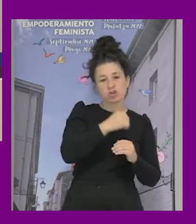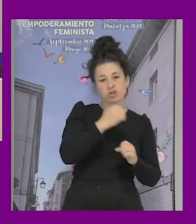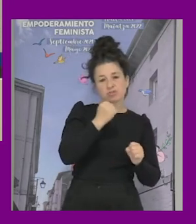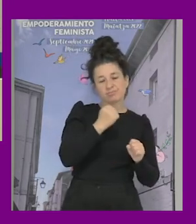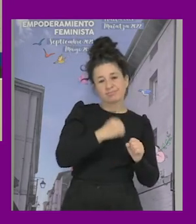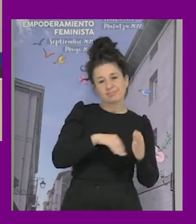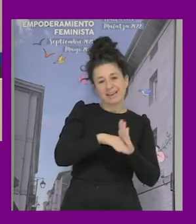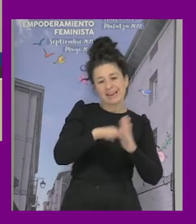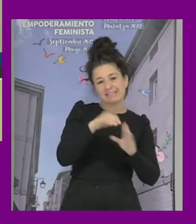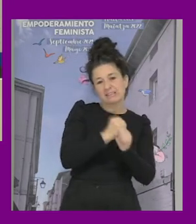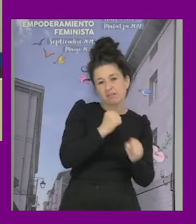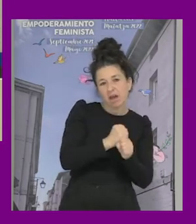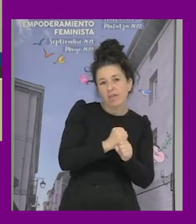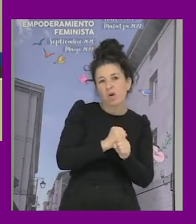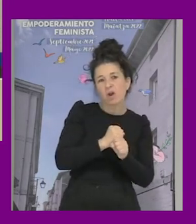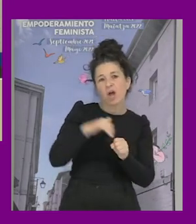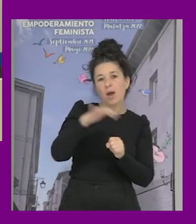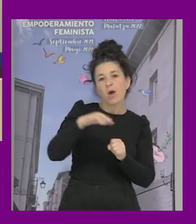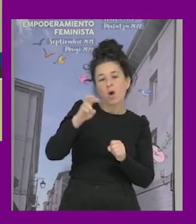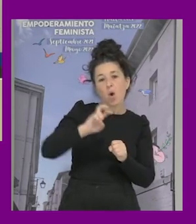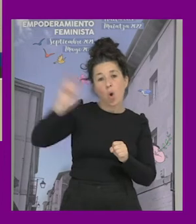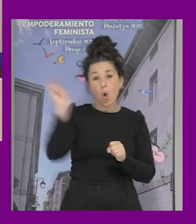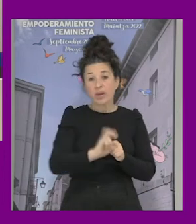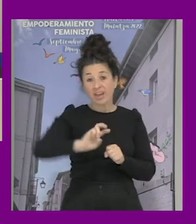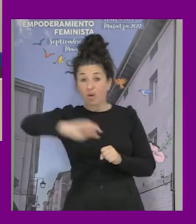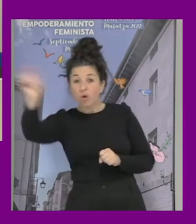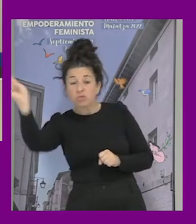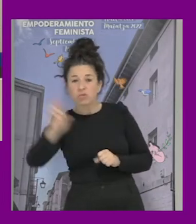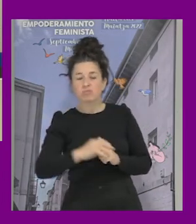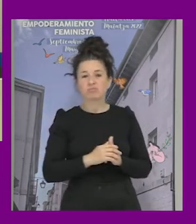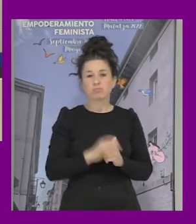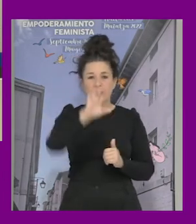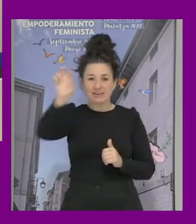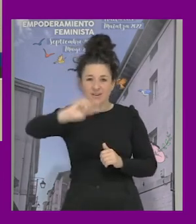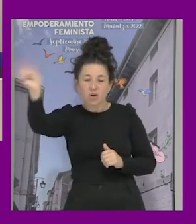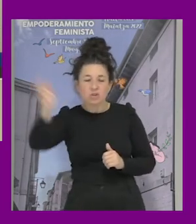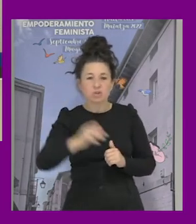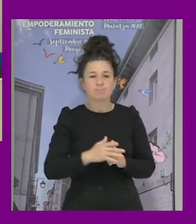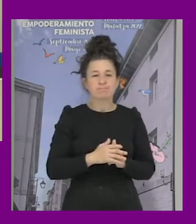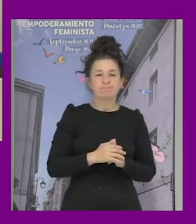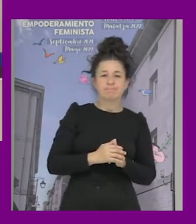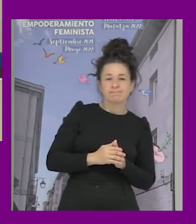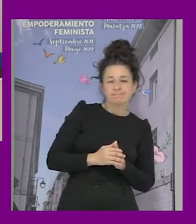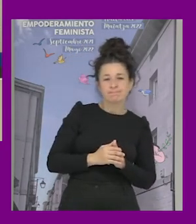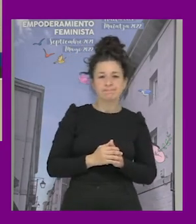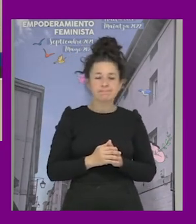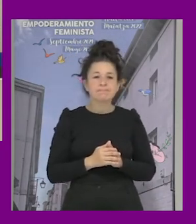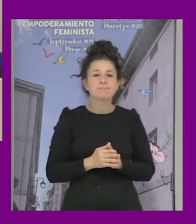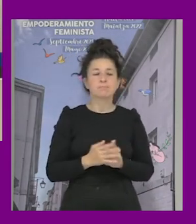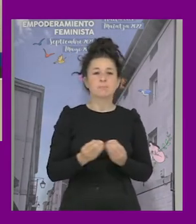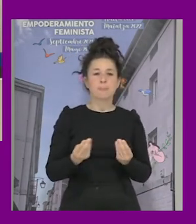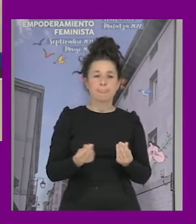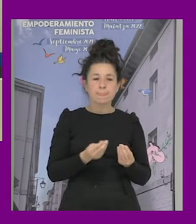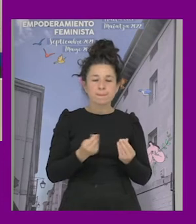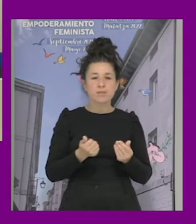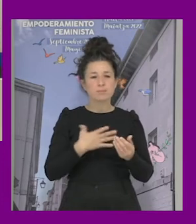de determinados orígenes y fue como ¿podría ser que intervenciones para luchar contra la